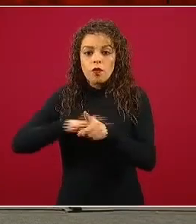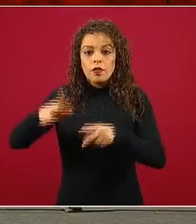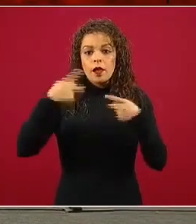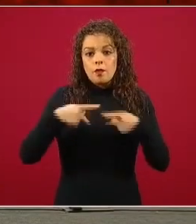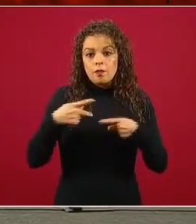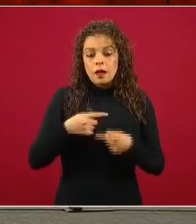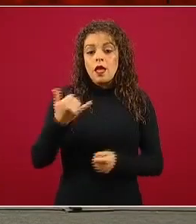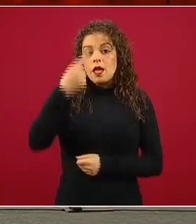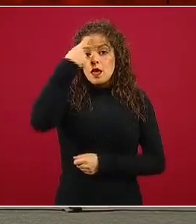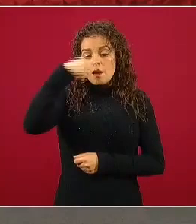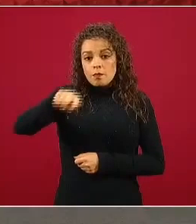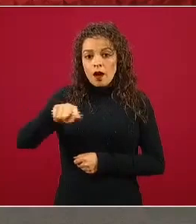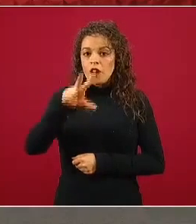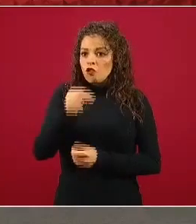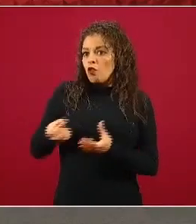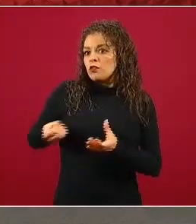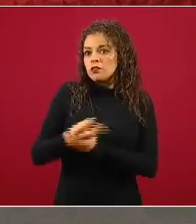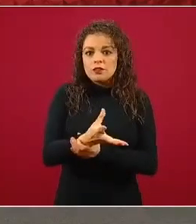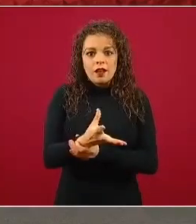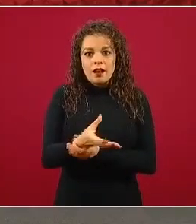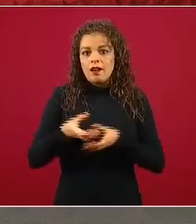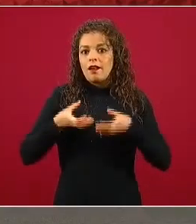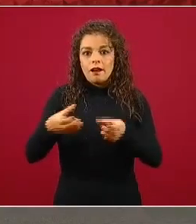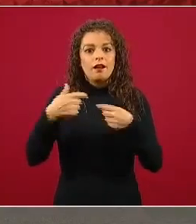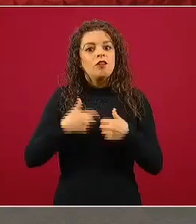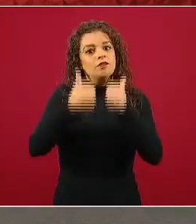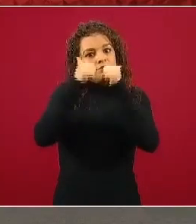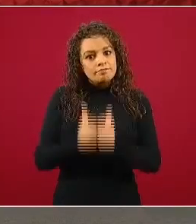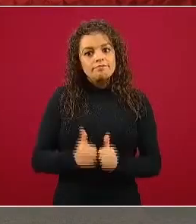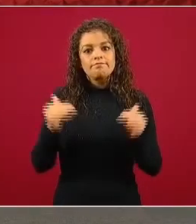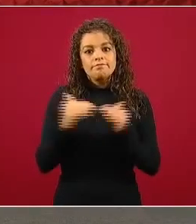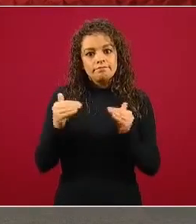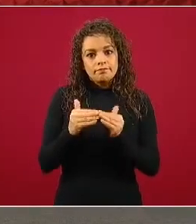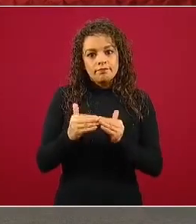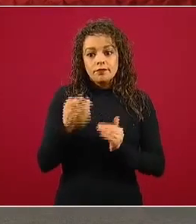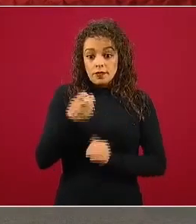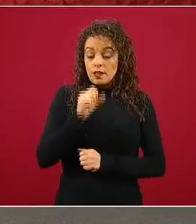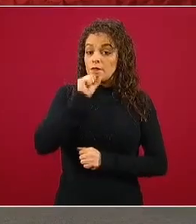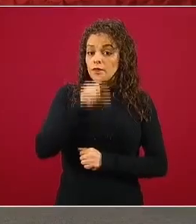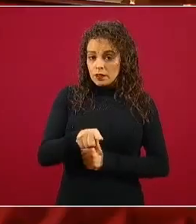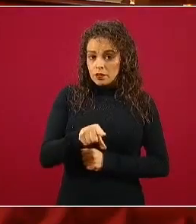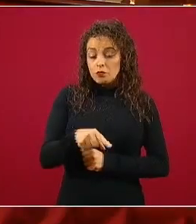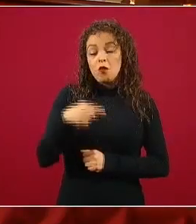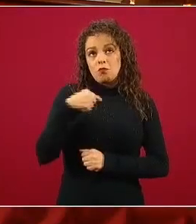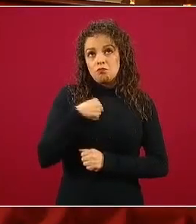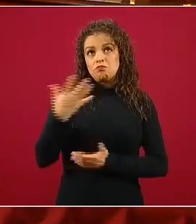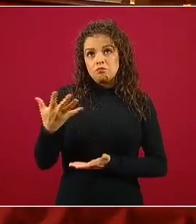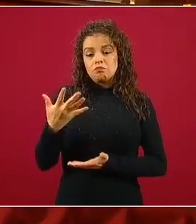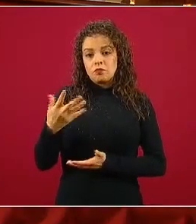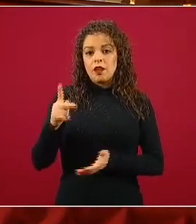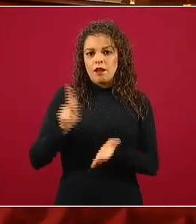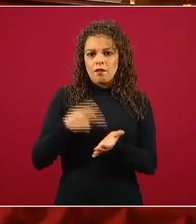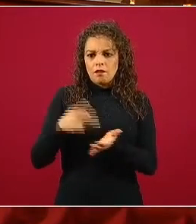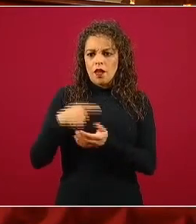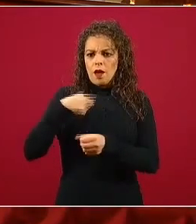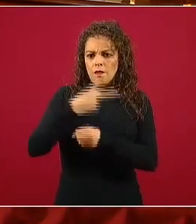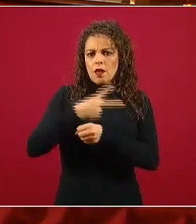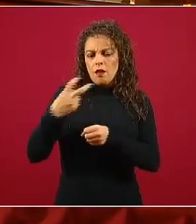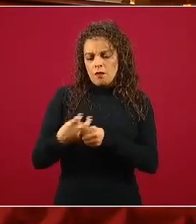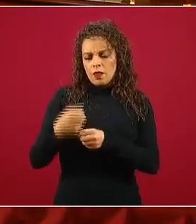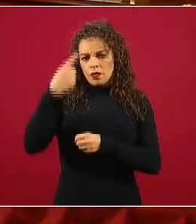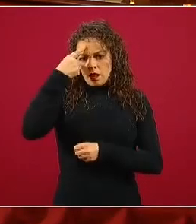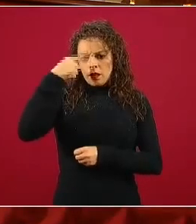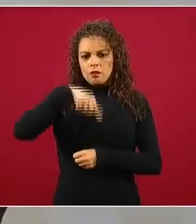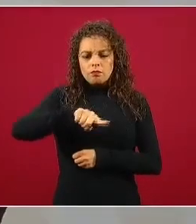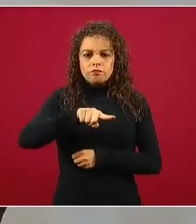Y en ese sentido también en muchas ocasiones que he tenido la oportunidad de ser invitado a sesiones de grupos